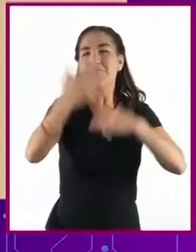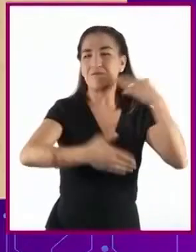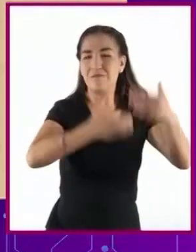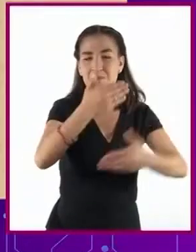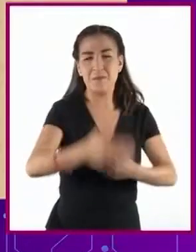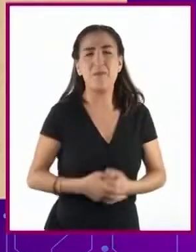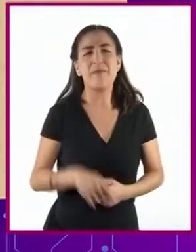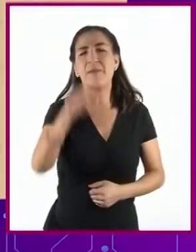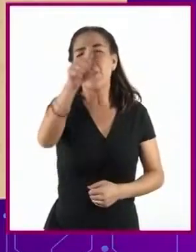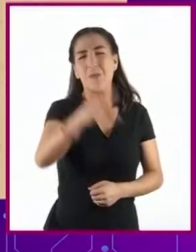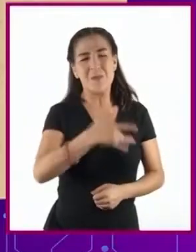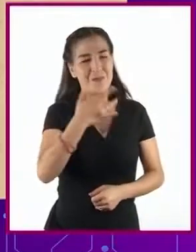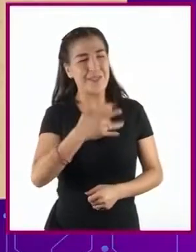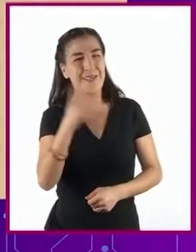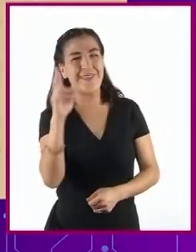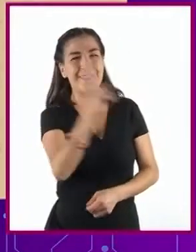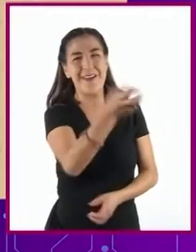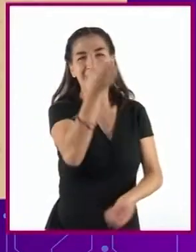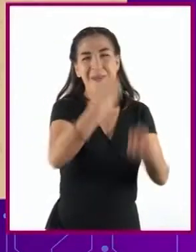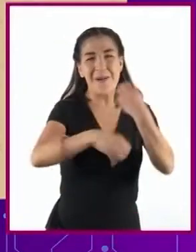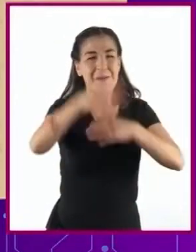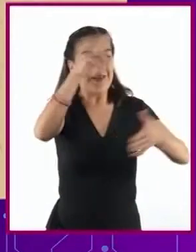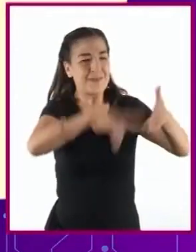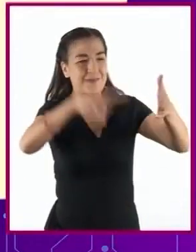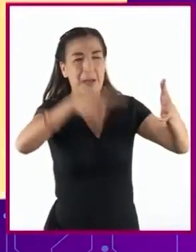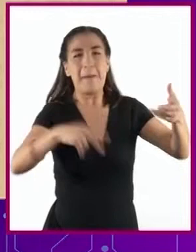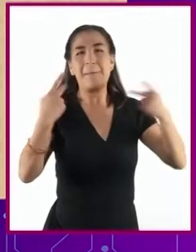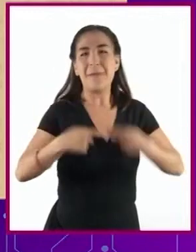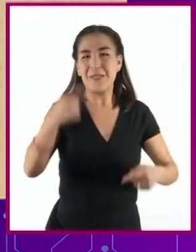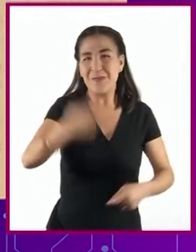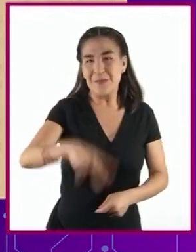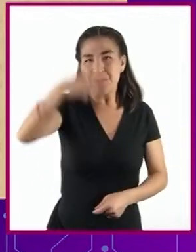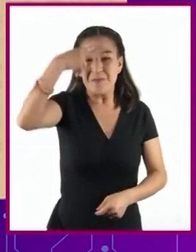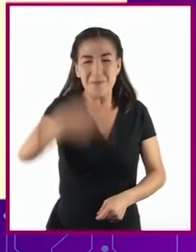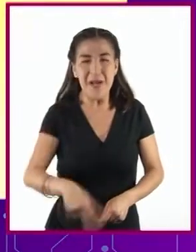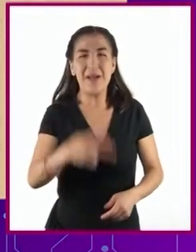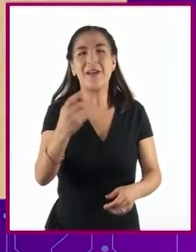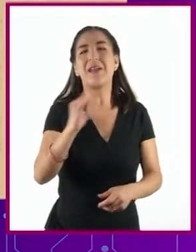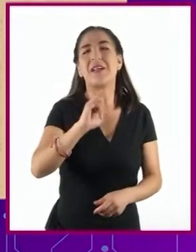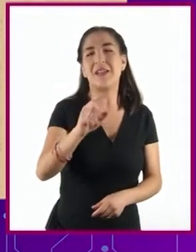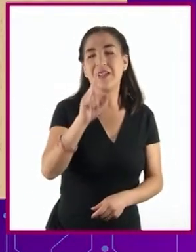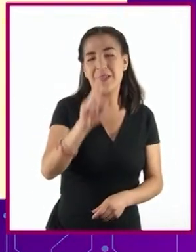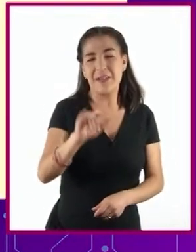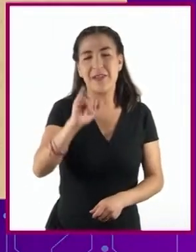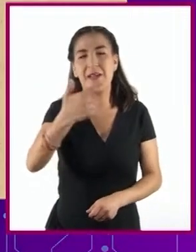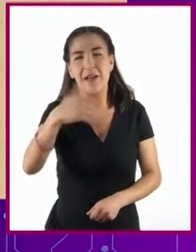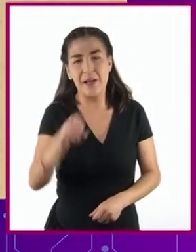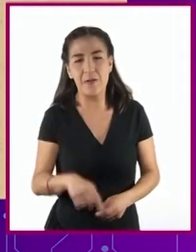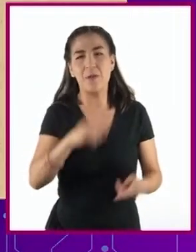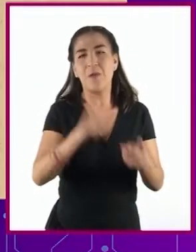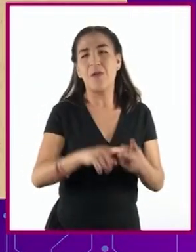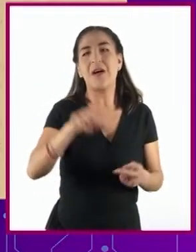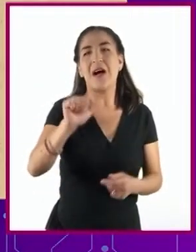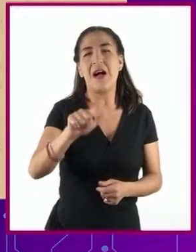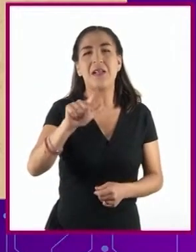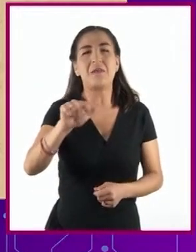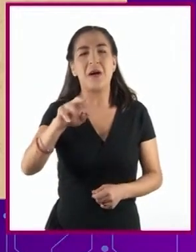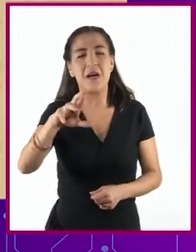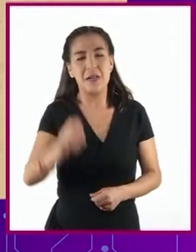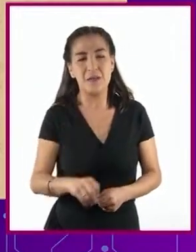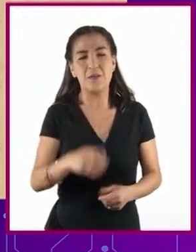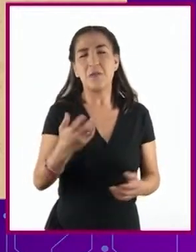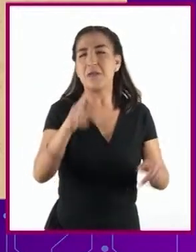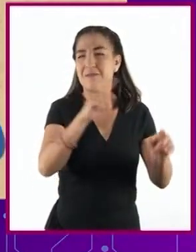¿Qué sientes al ver una obra de arte de pintores mexicanos como Diego Rivera, José Clemente Orozco y David Alfaro Siqueiros?